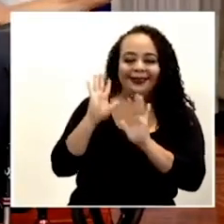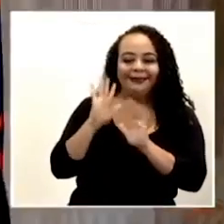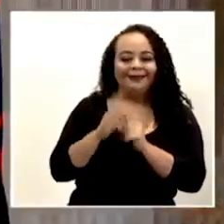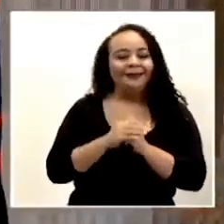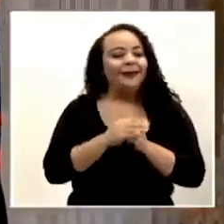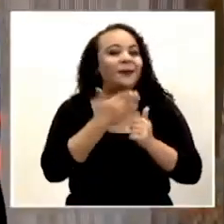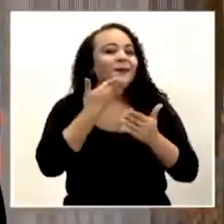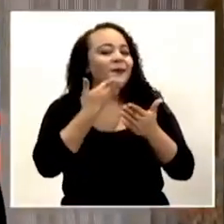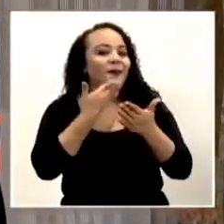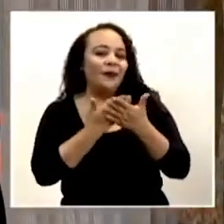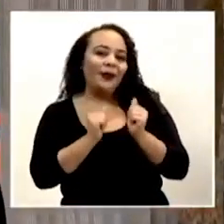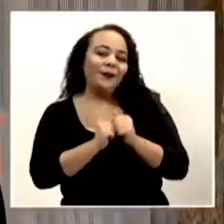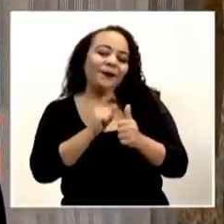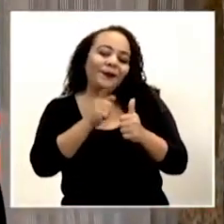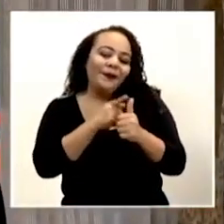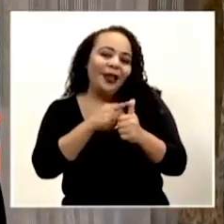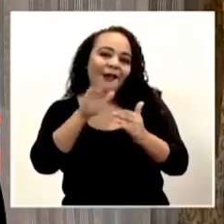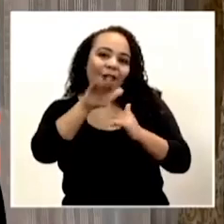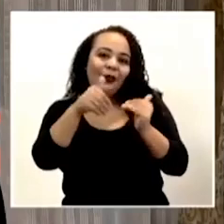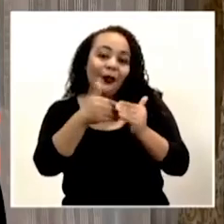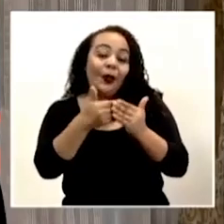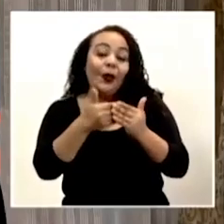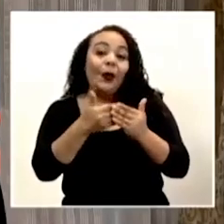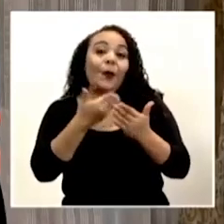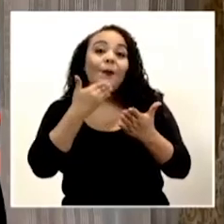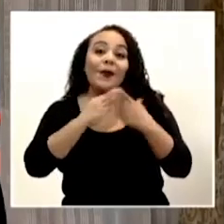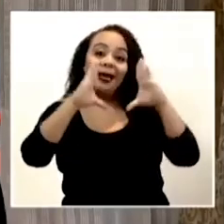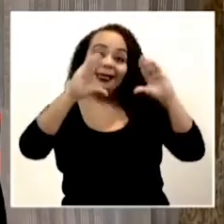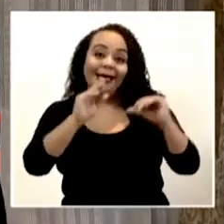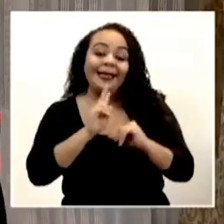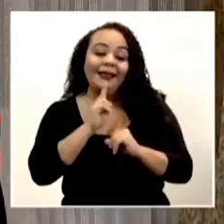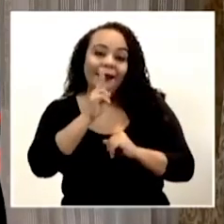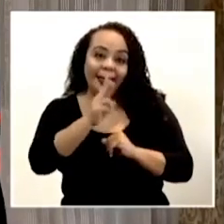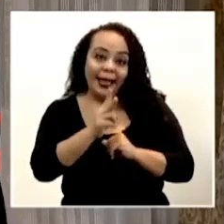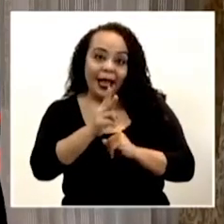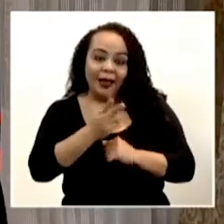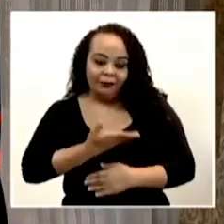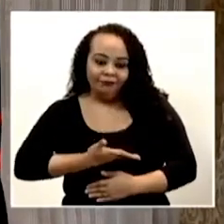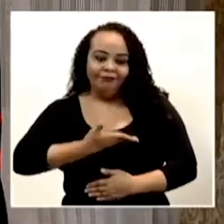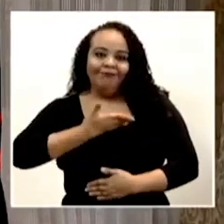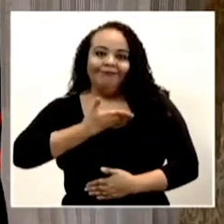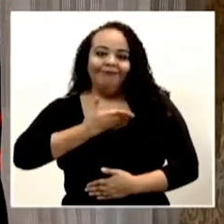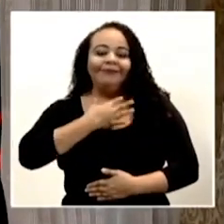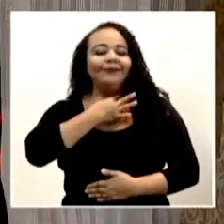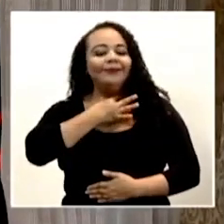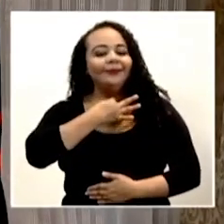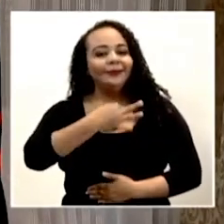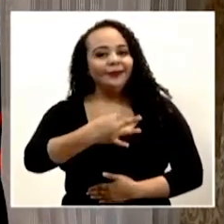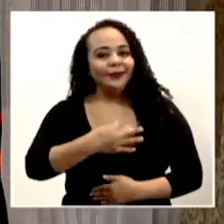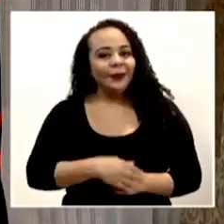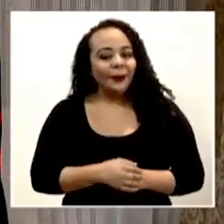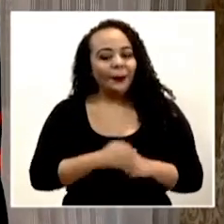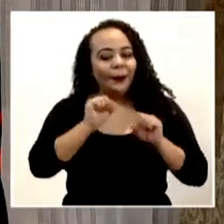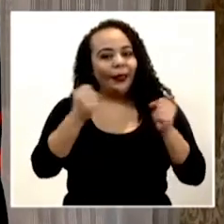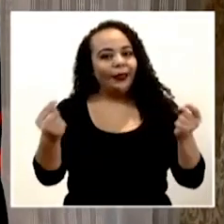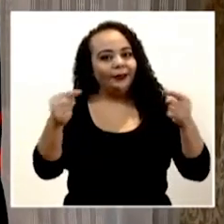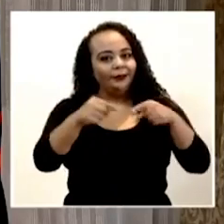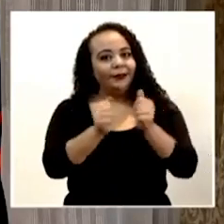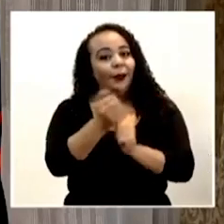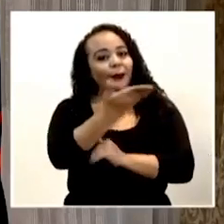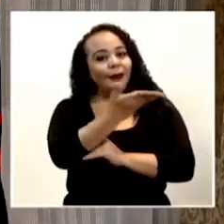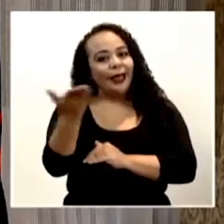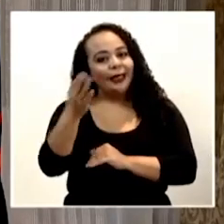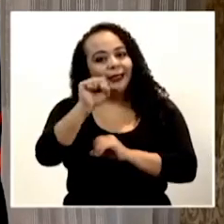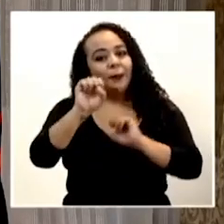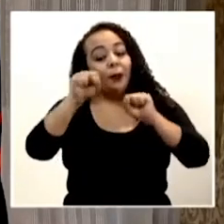primero que todo, muy buenas tardes y muchas gracias. La verdad es un honor y un placer estar aquí con todos ustedes y